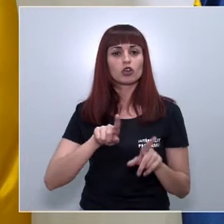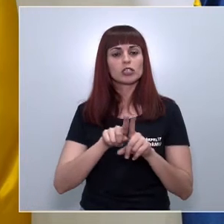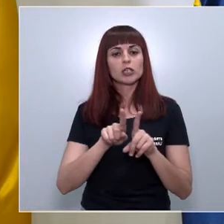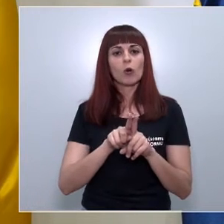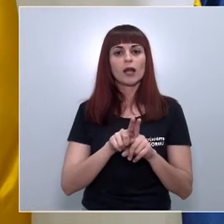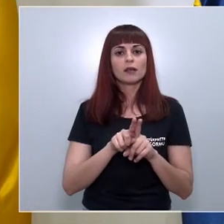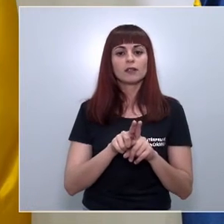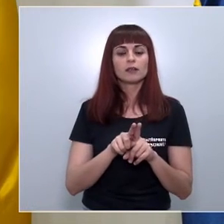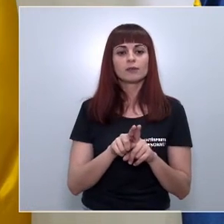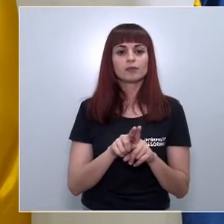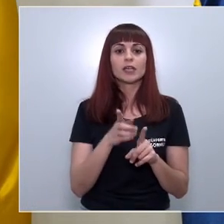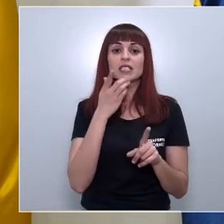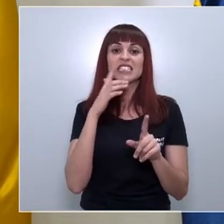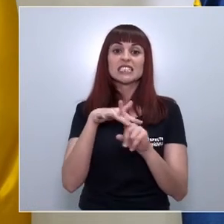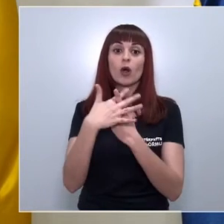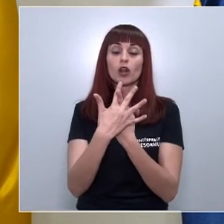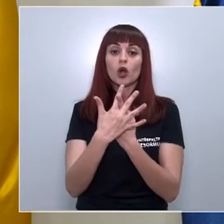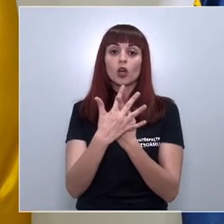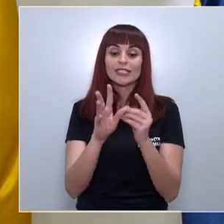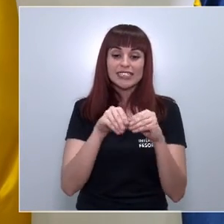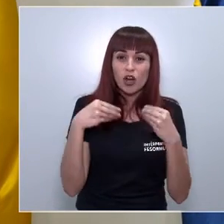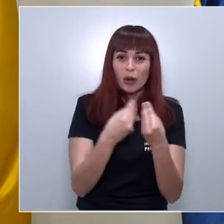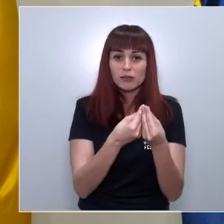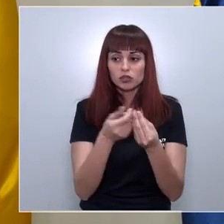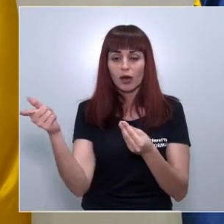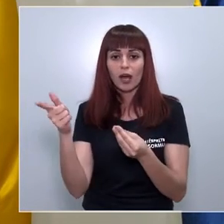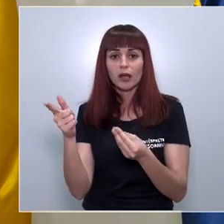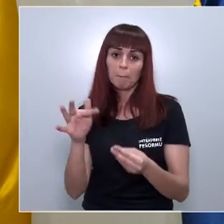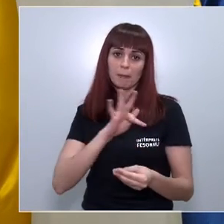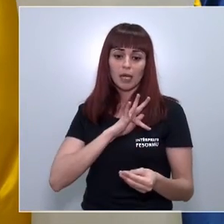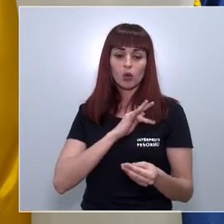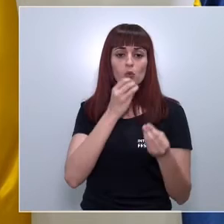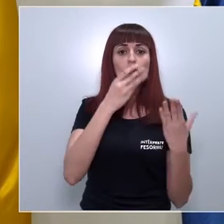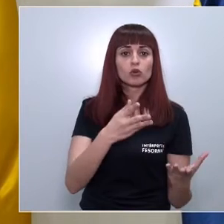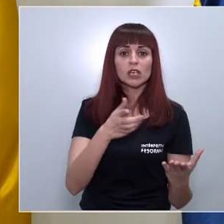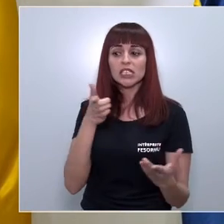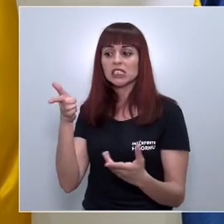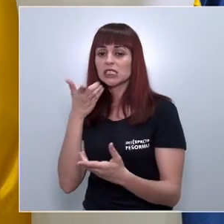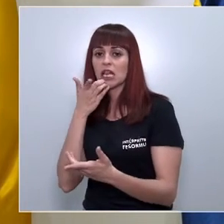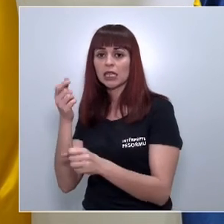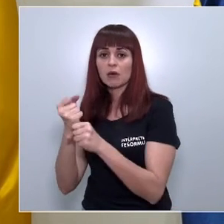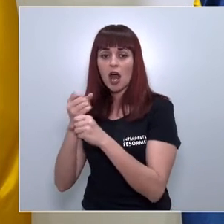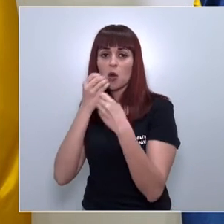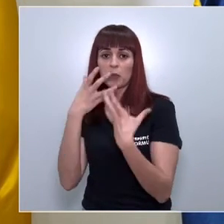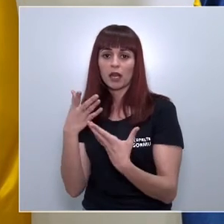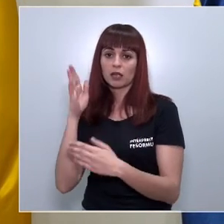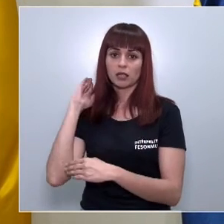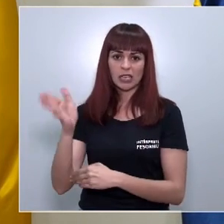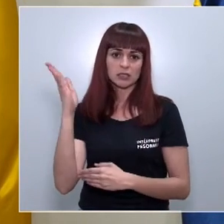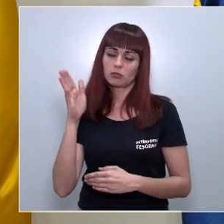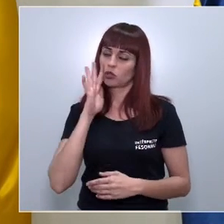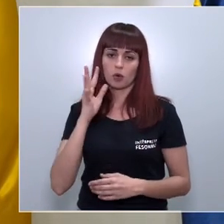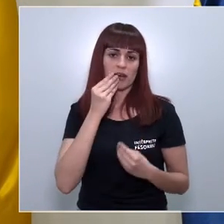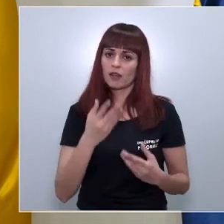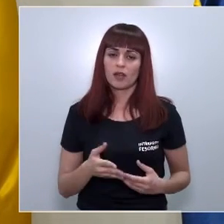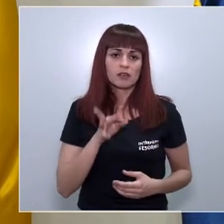ineficiencia o una situación de colapso de la manera que han hecho y perjudicamos a la gente que ha trabajado bien y eso en principio pues a nosotros no nos parece bien